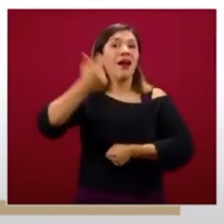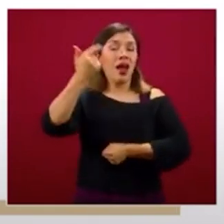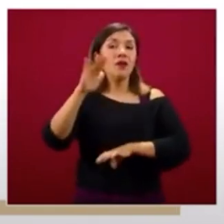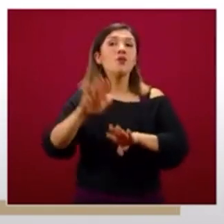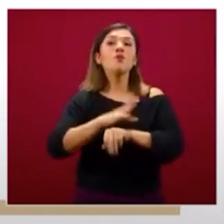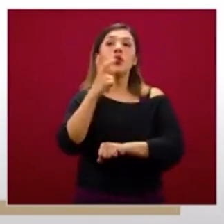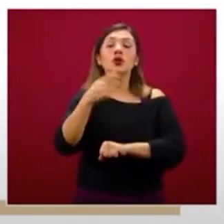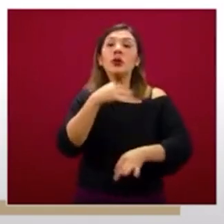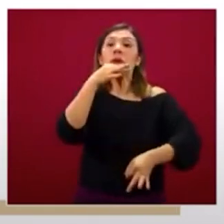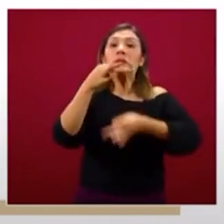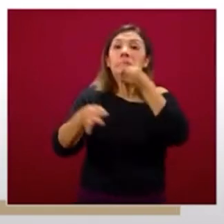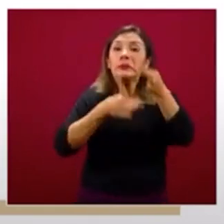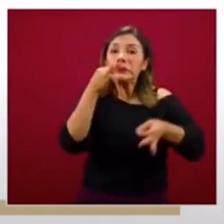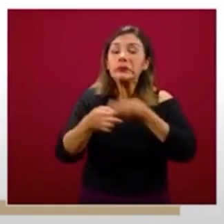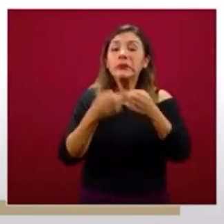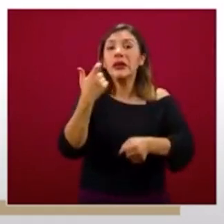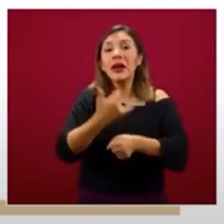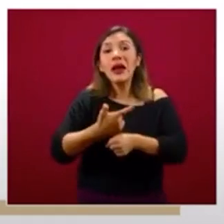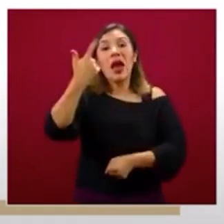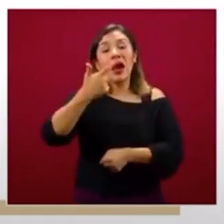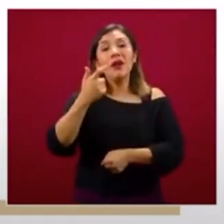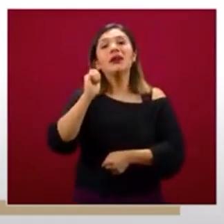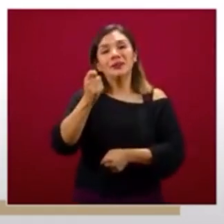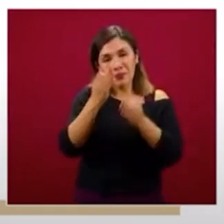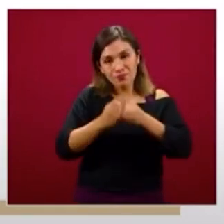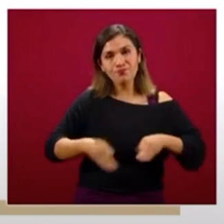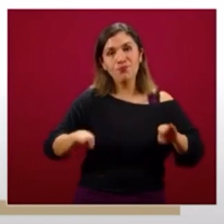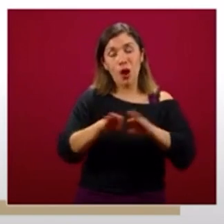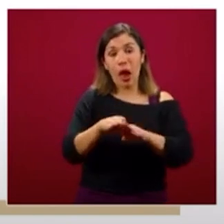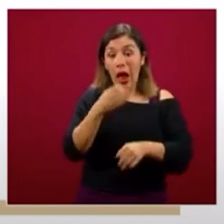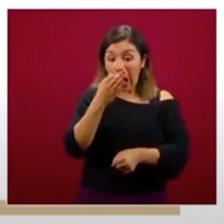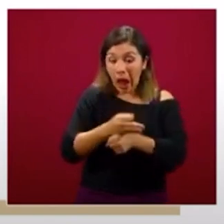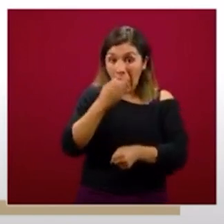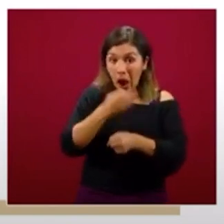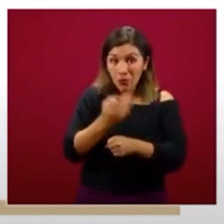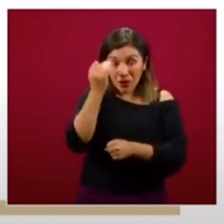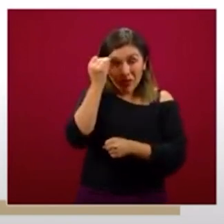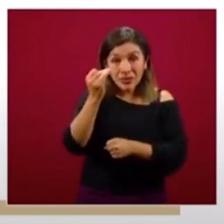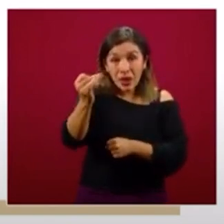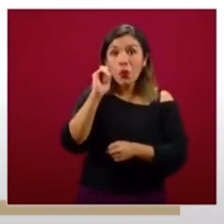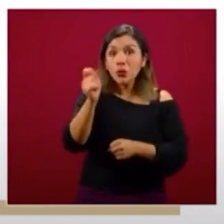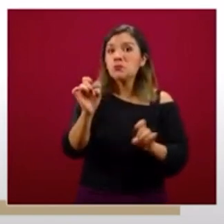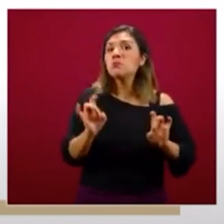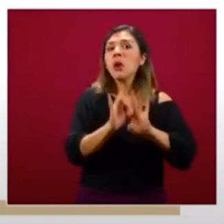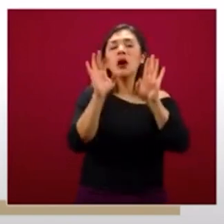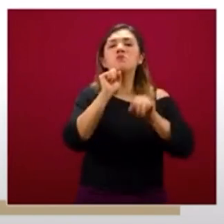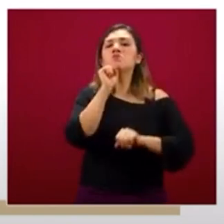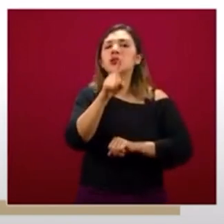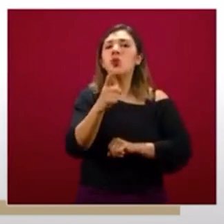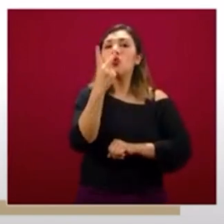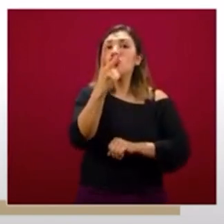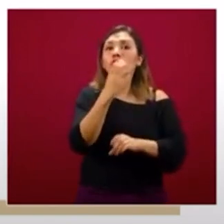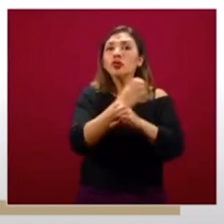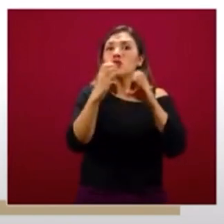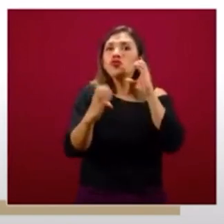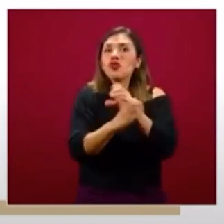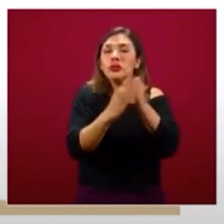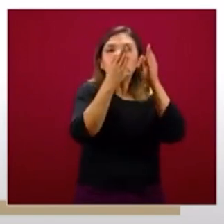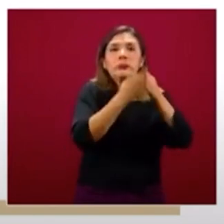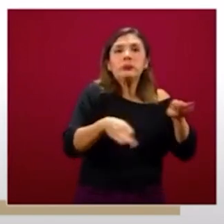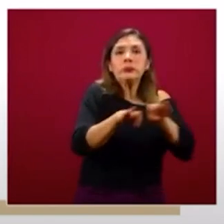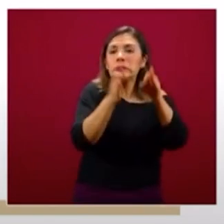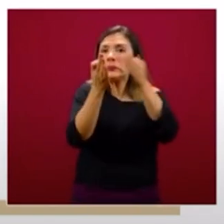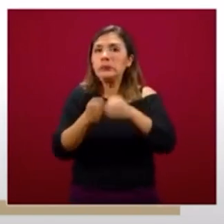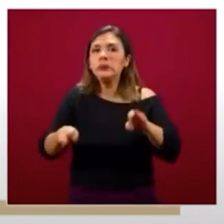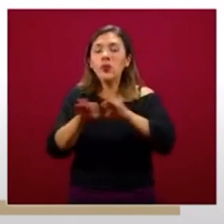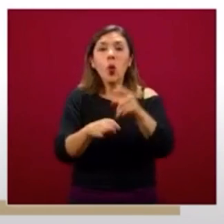comunicación de riesgo también es muy importante. Y justo en este momento, donde coinciden dos eventos, en donde también